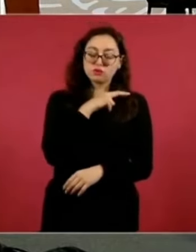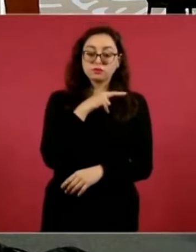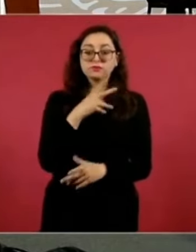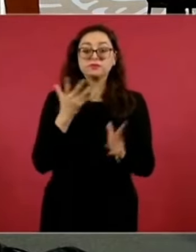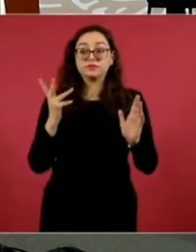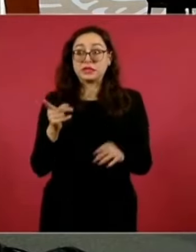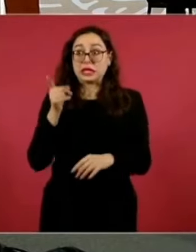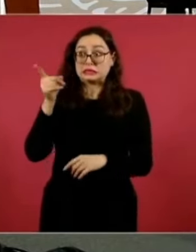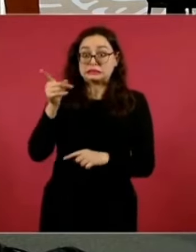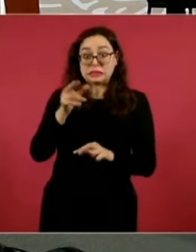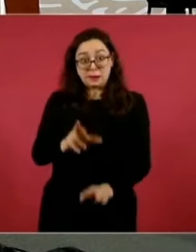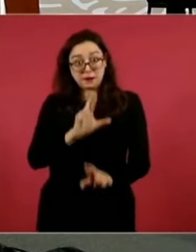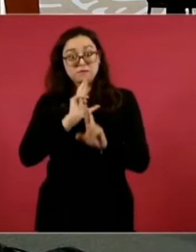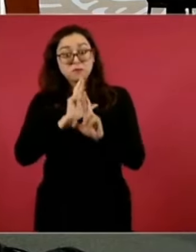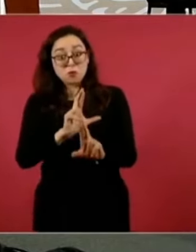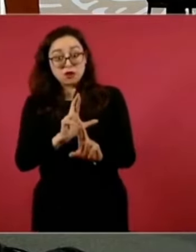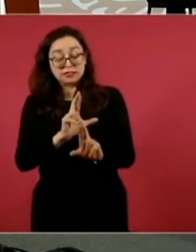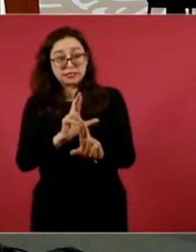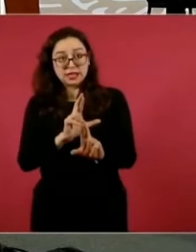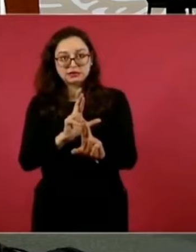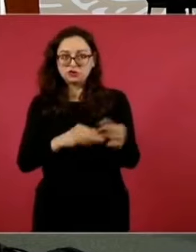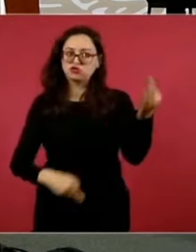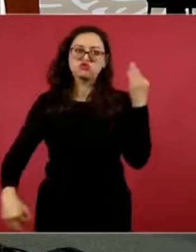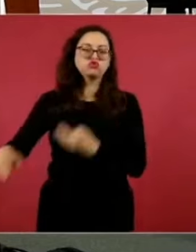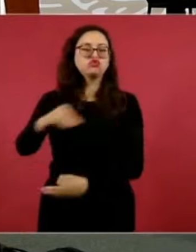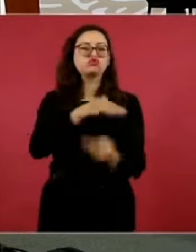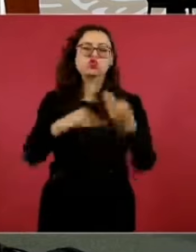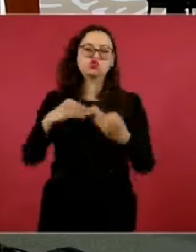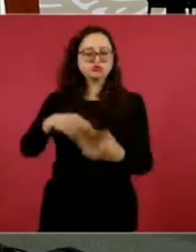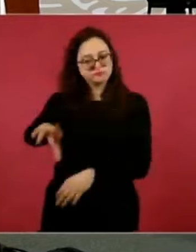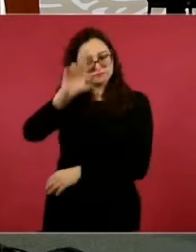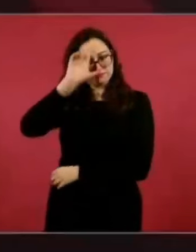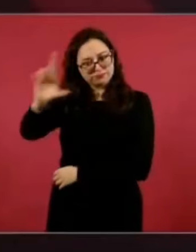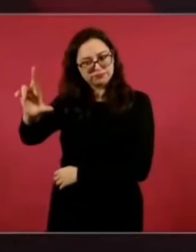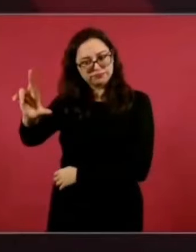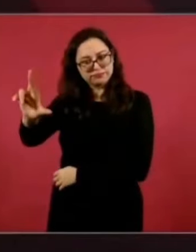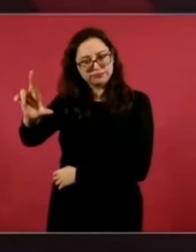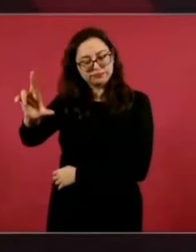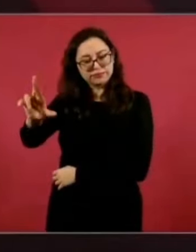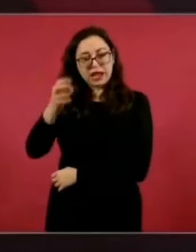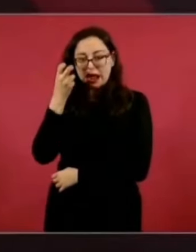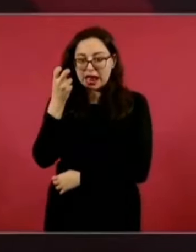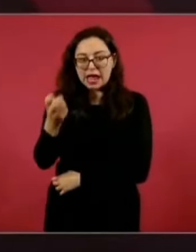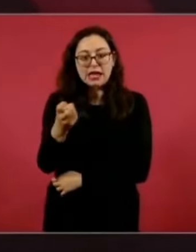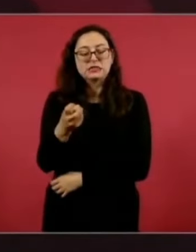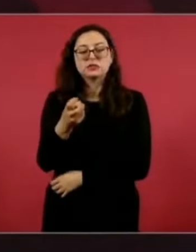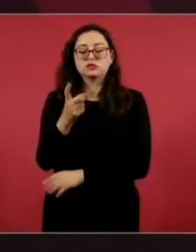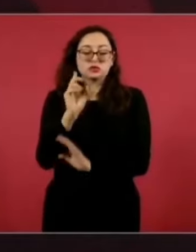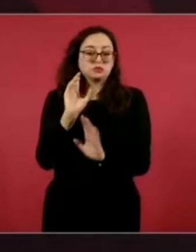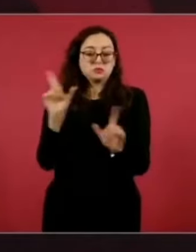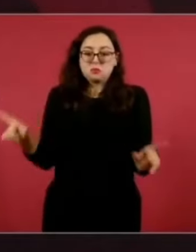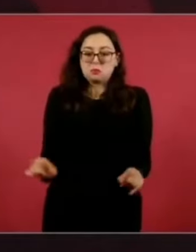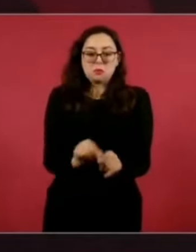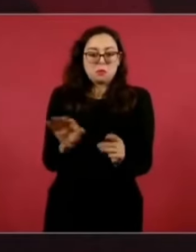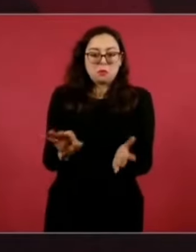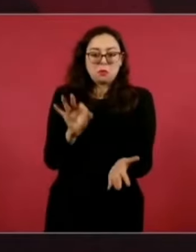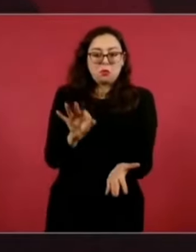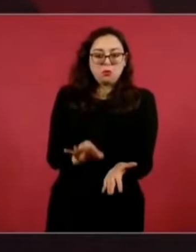el fallo del tribunal electoral de Venezuela. Eso es.